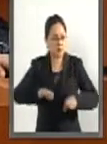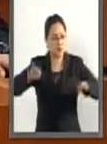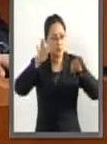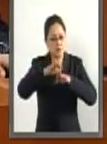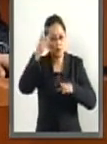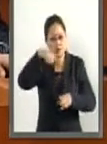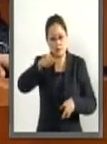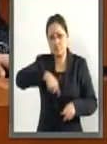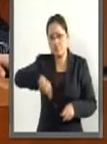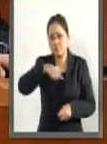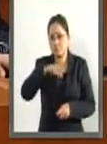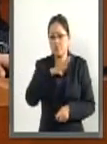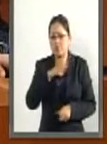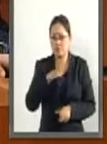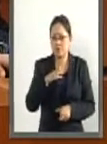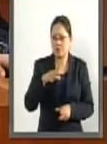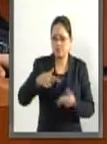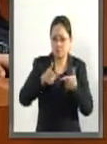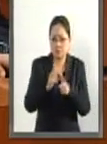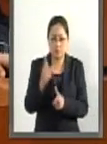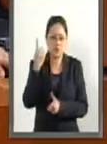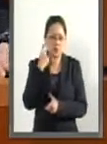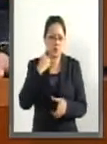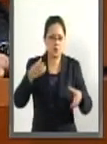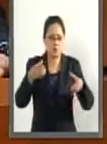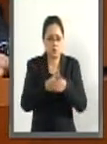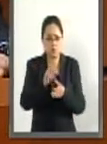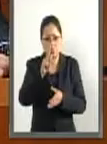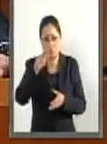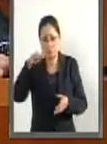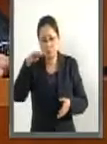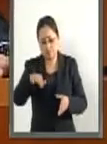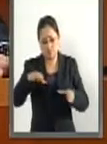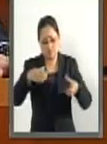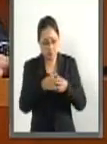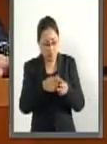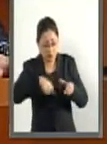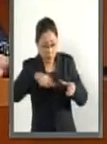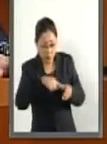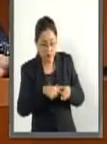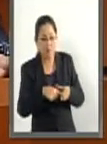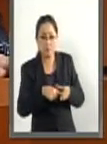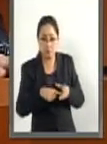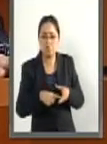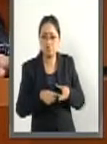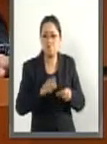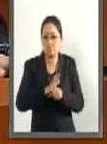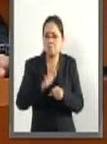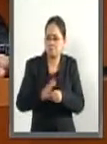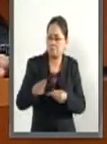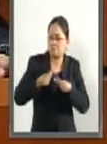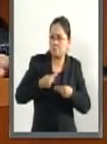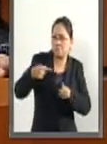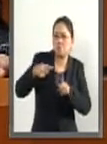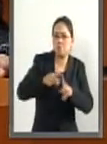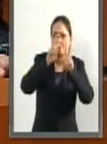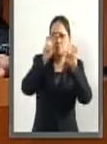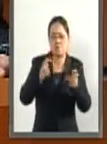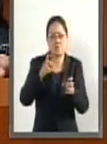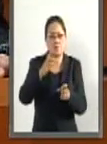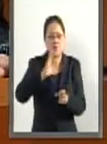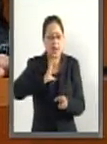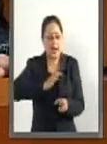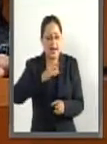hemos asumido en nuestro grupo parlamentario y para nuestro partido, el Partido Verde. Se denomina cáncer